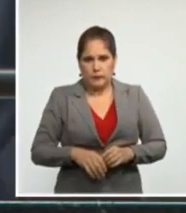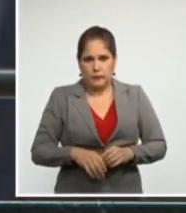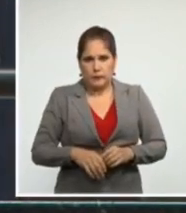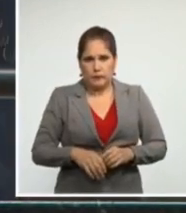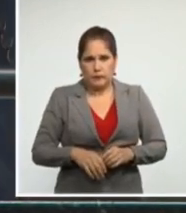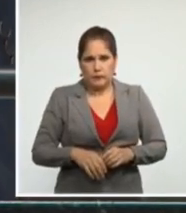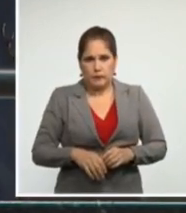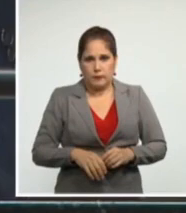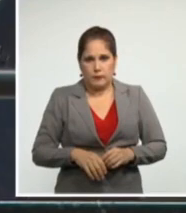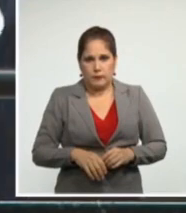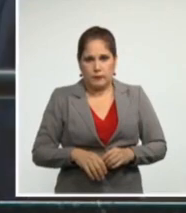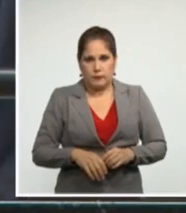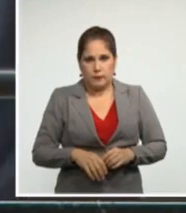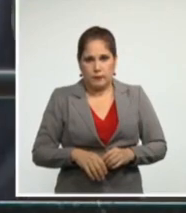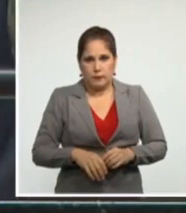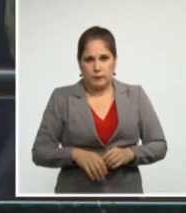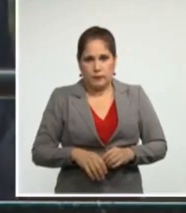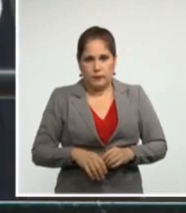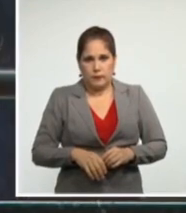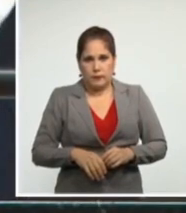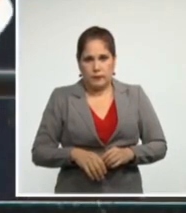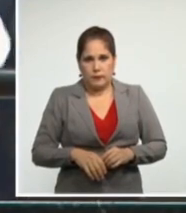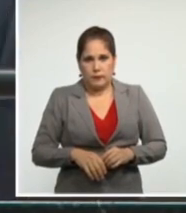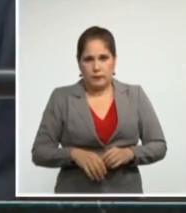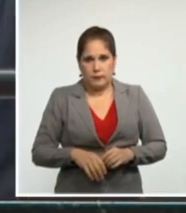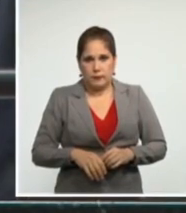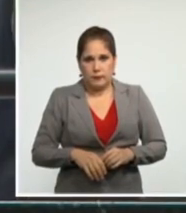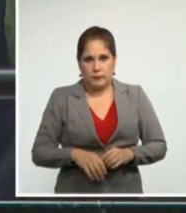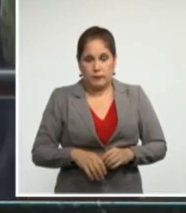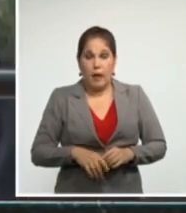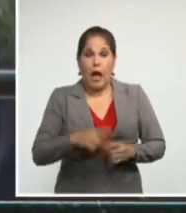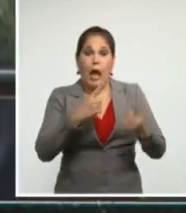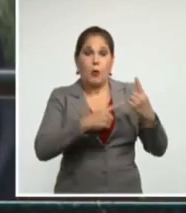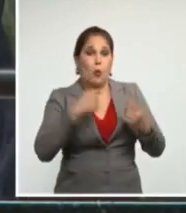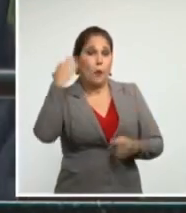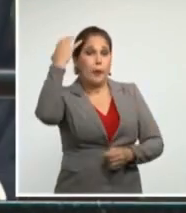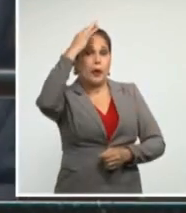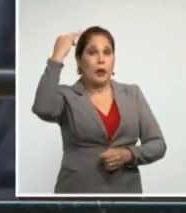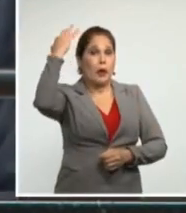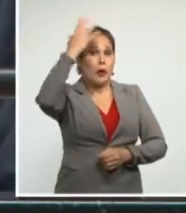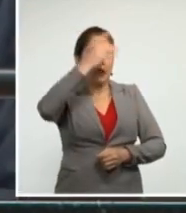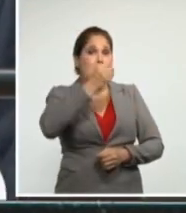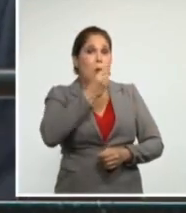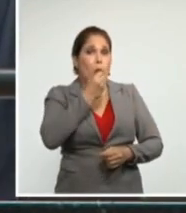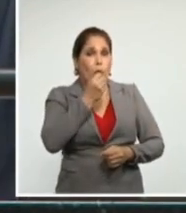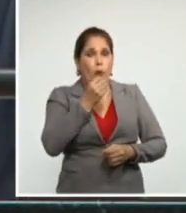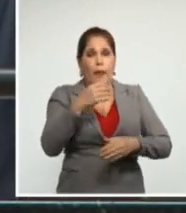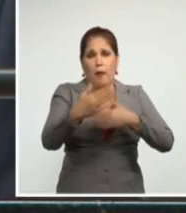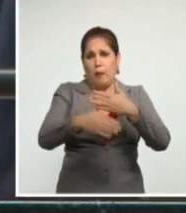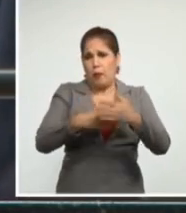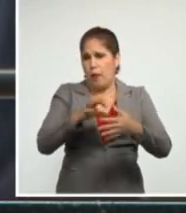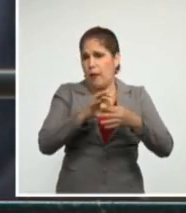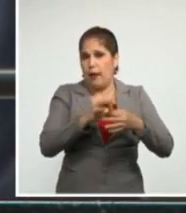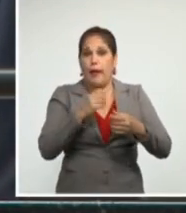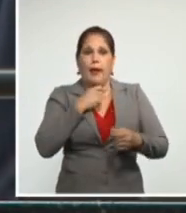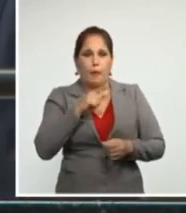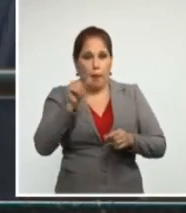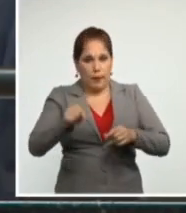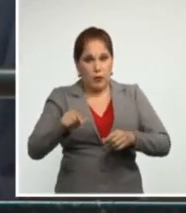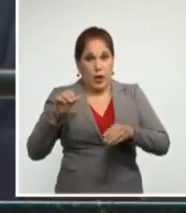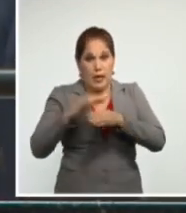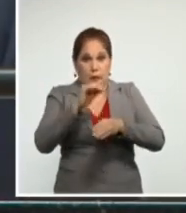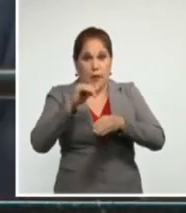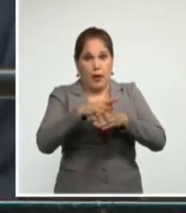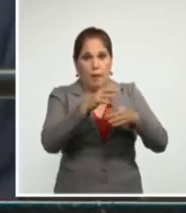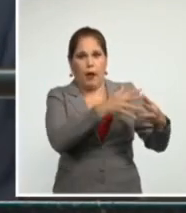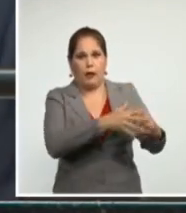Unos pocos deliran con provocar un flujo migratorio irregular